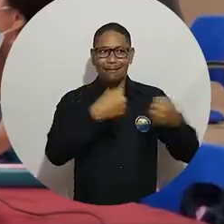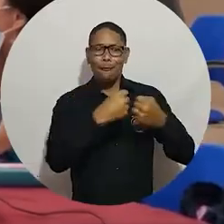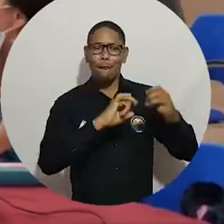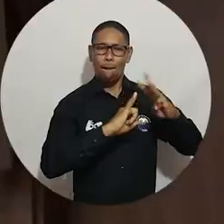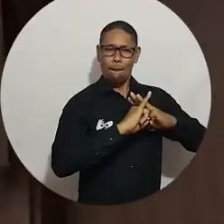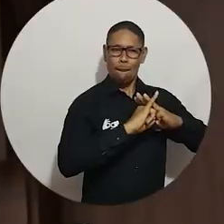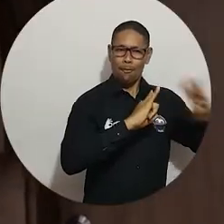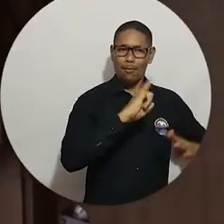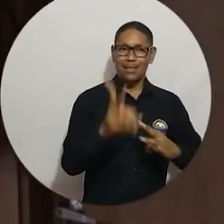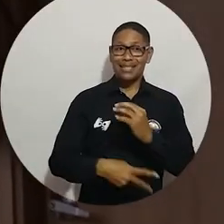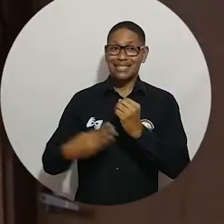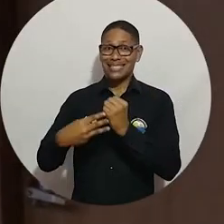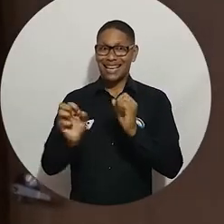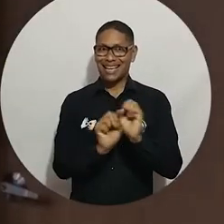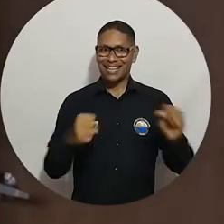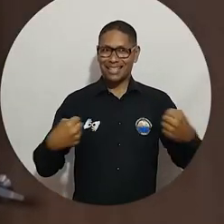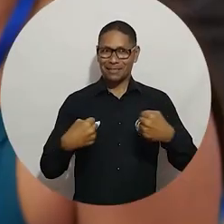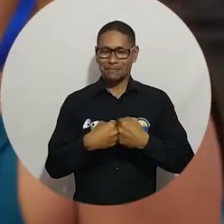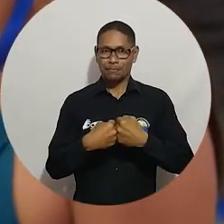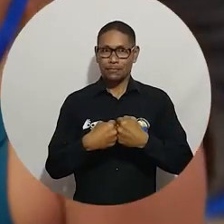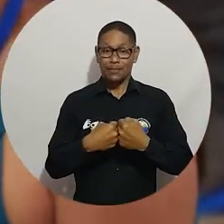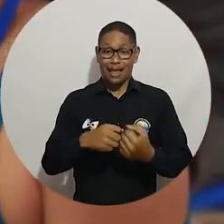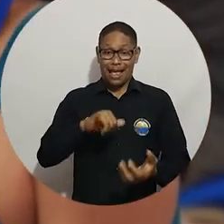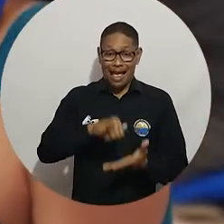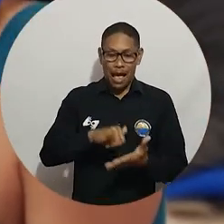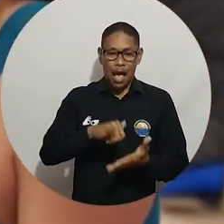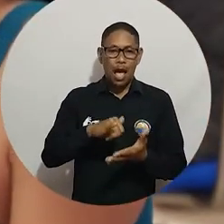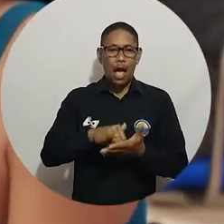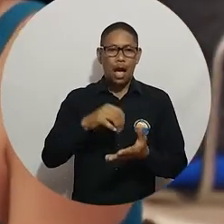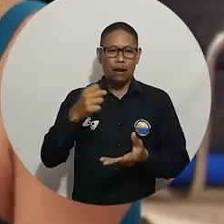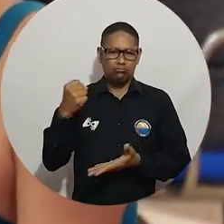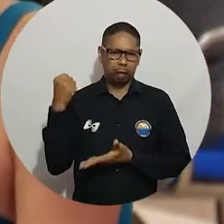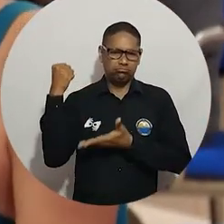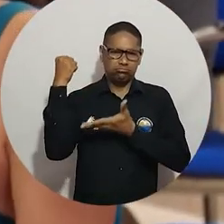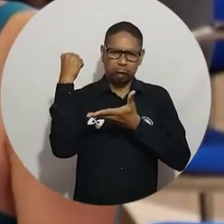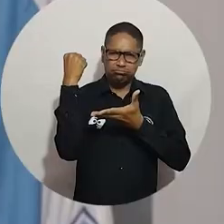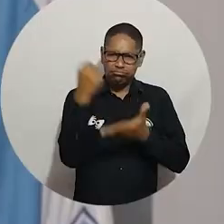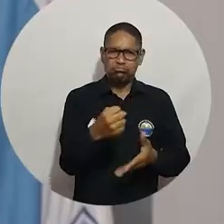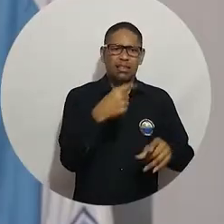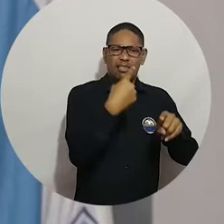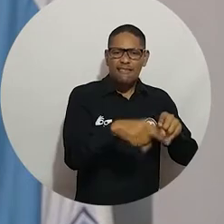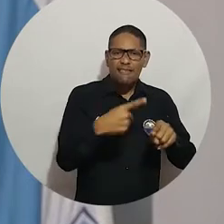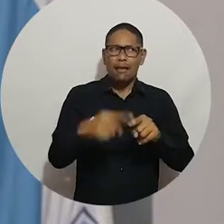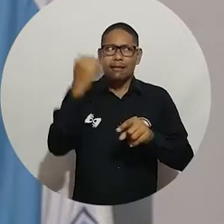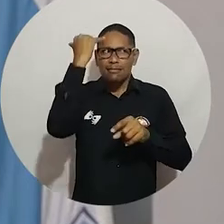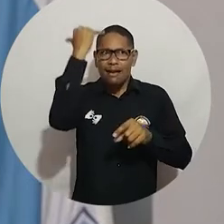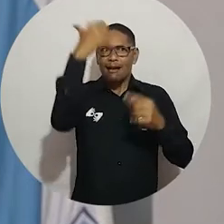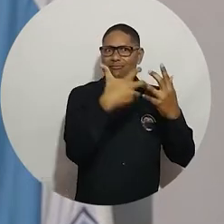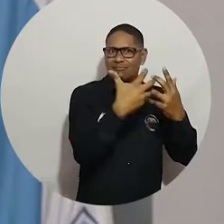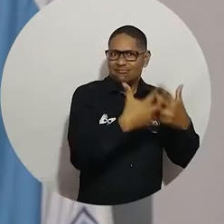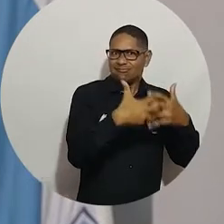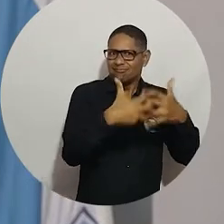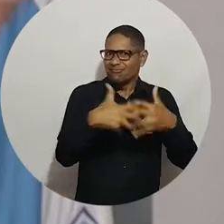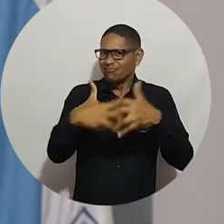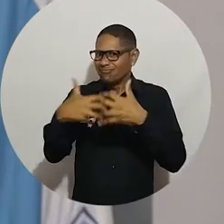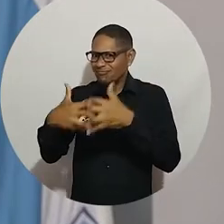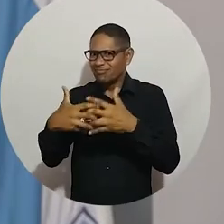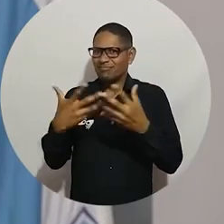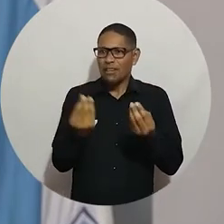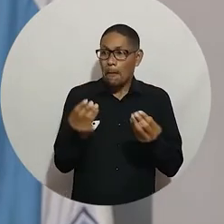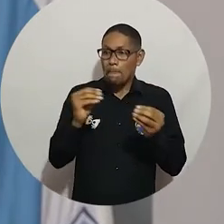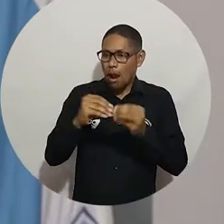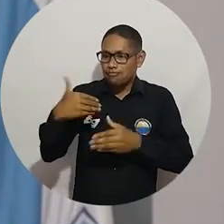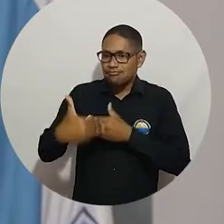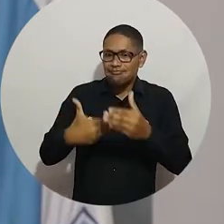de egresados de crear empresas que constituyan una alternativa para avanzar y sembrar. Ojalá sus empresas prosperen y en un año nos